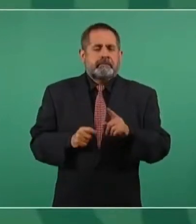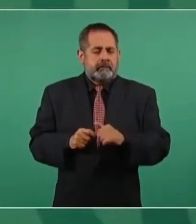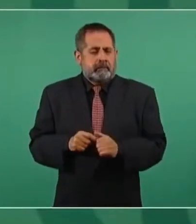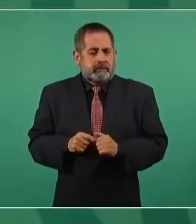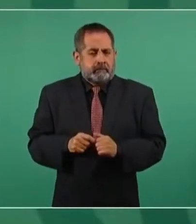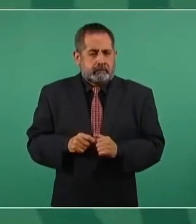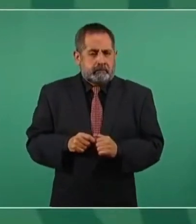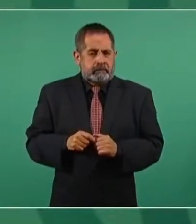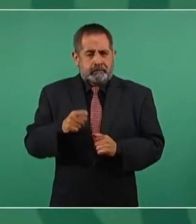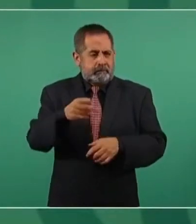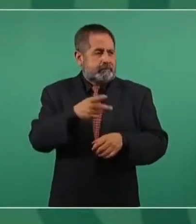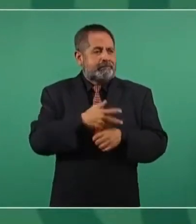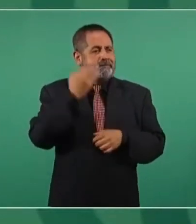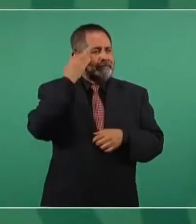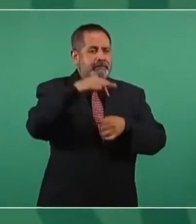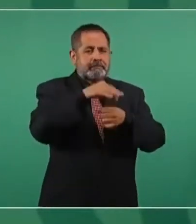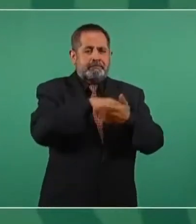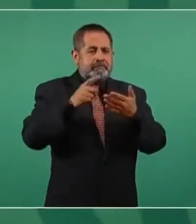la veda electoral